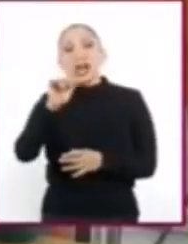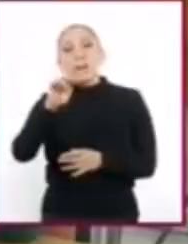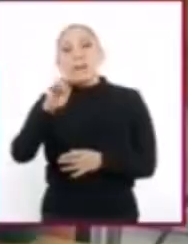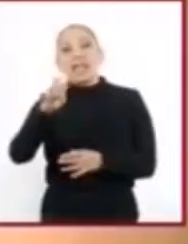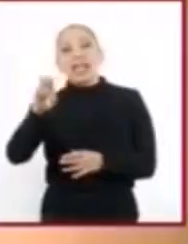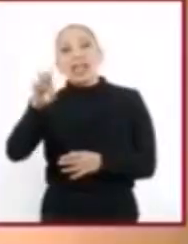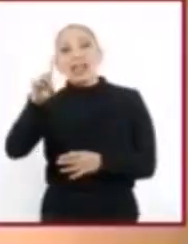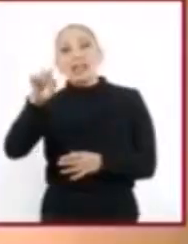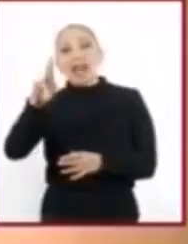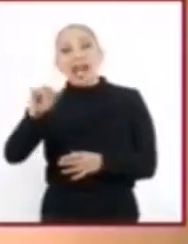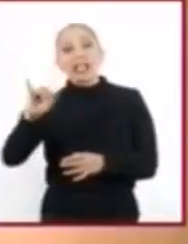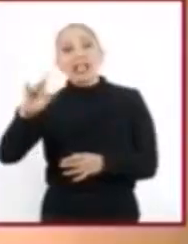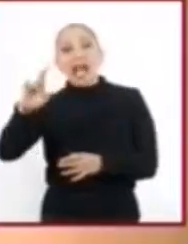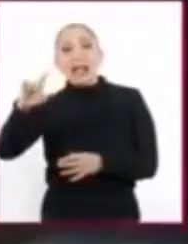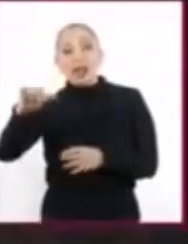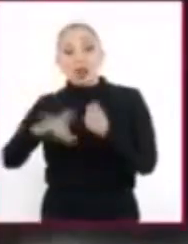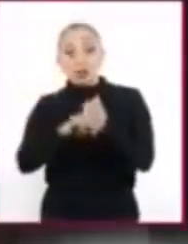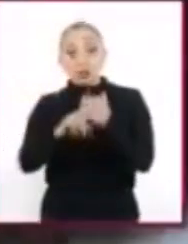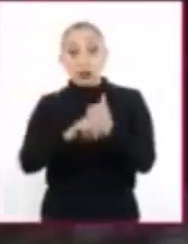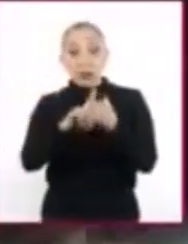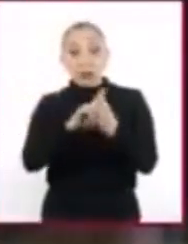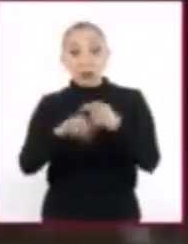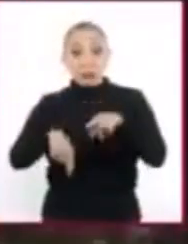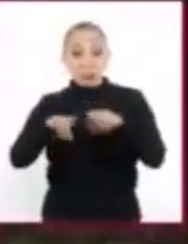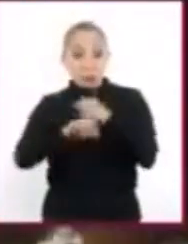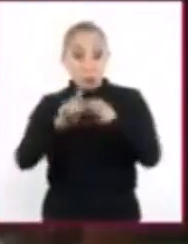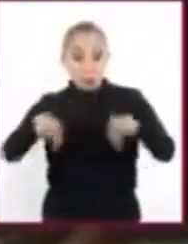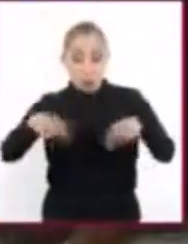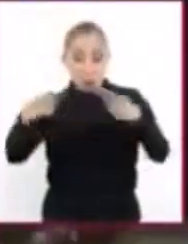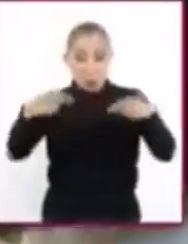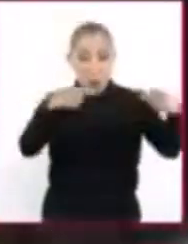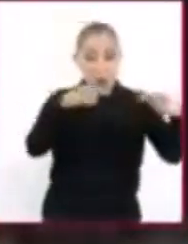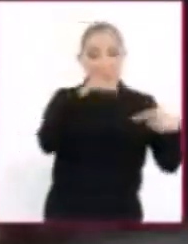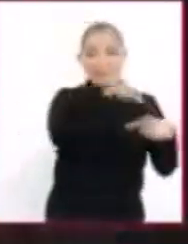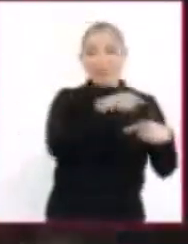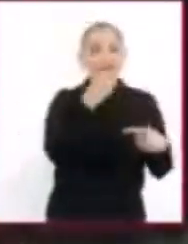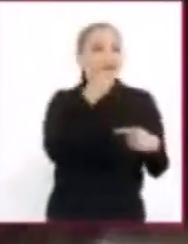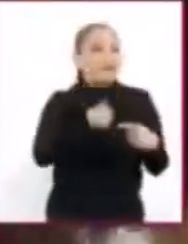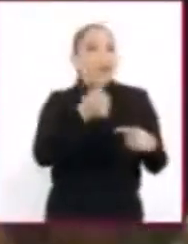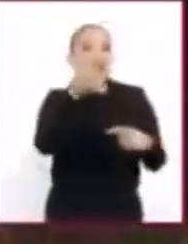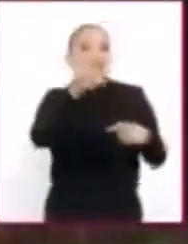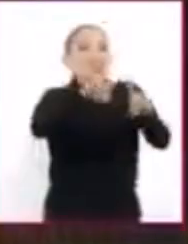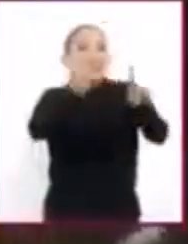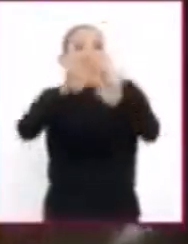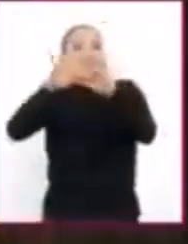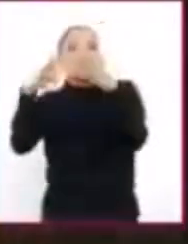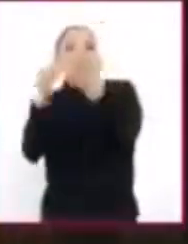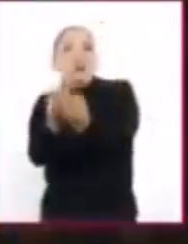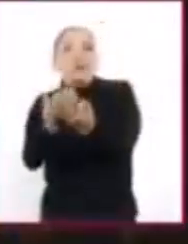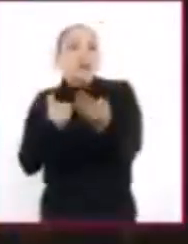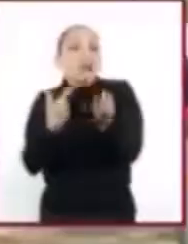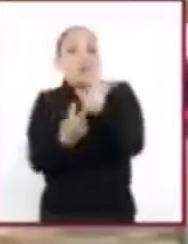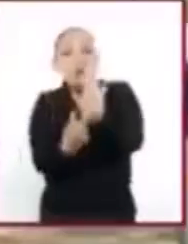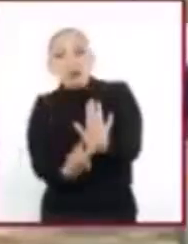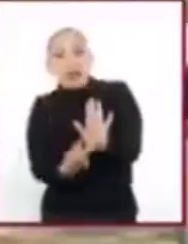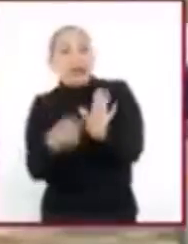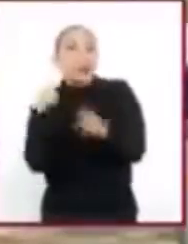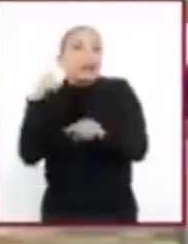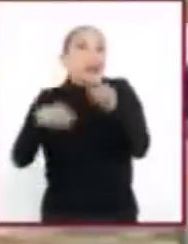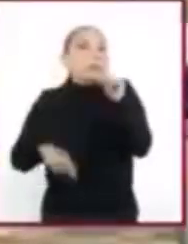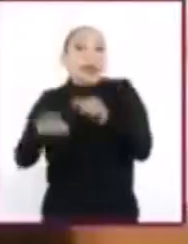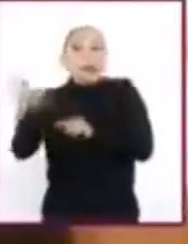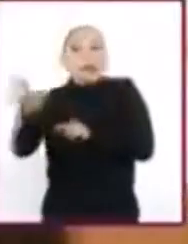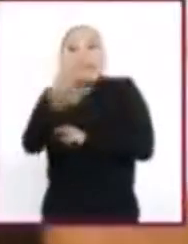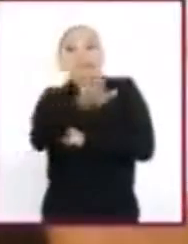Arias, tanto los actos conflictivos como los violentos son realidades que tienen múltiples formas de manifestación, que dependen